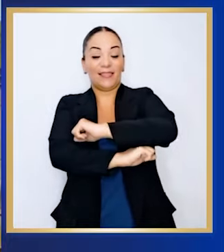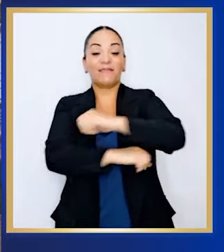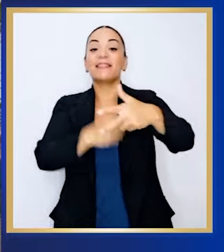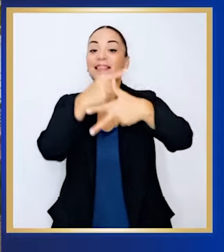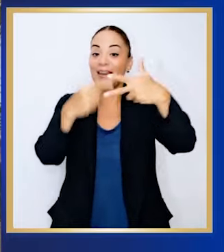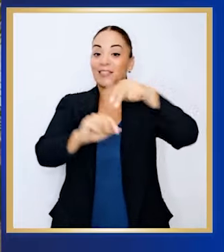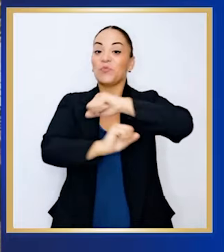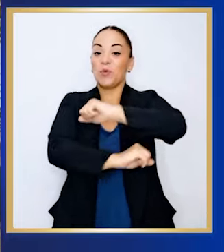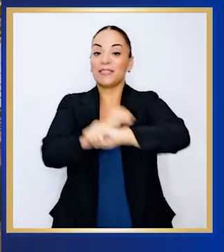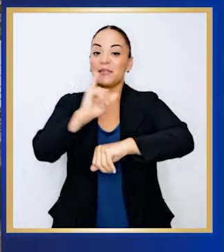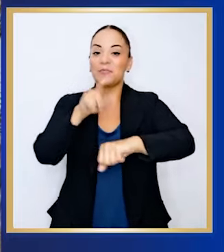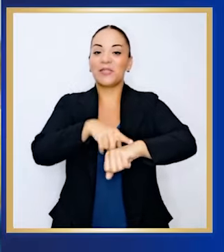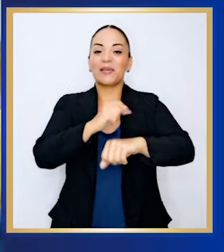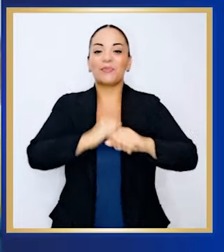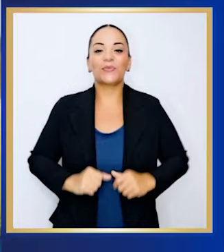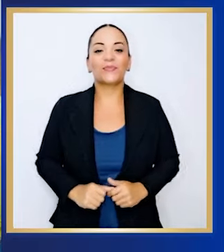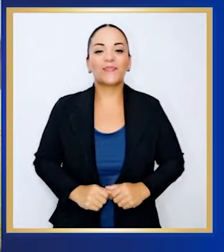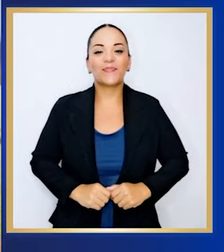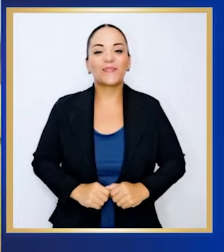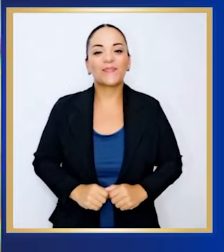tres a la vez que comenzaron.